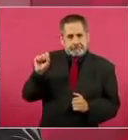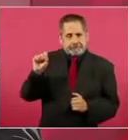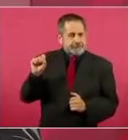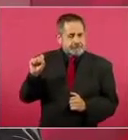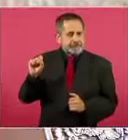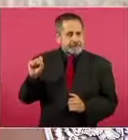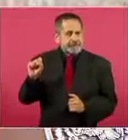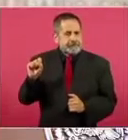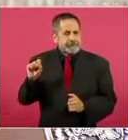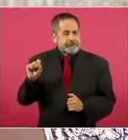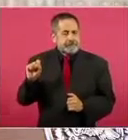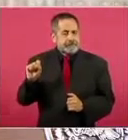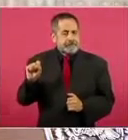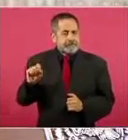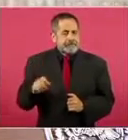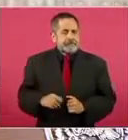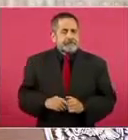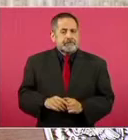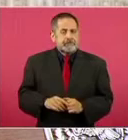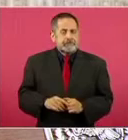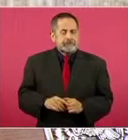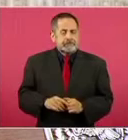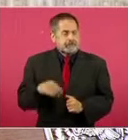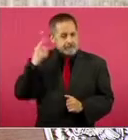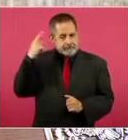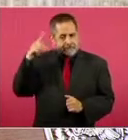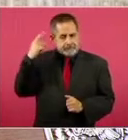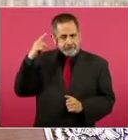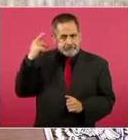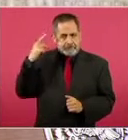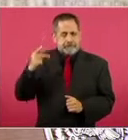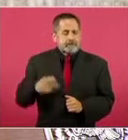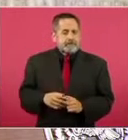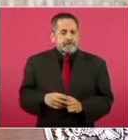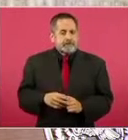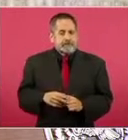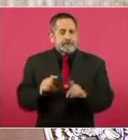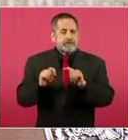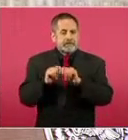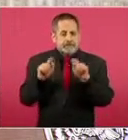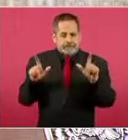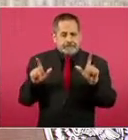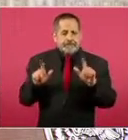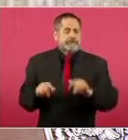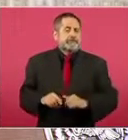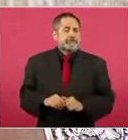a Puebla, Tlaxcala.